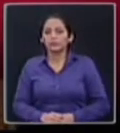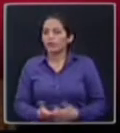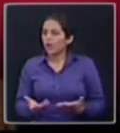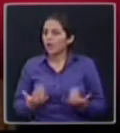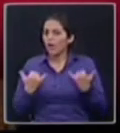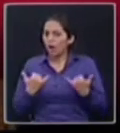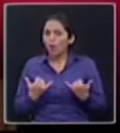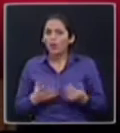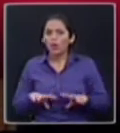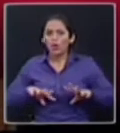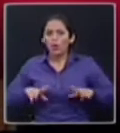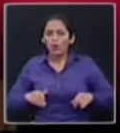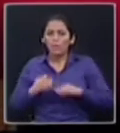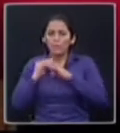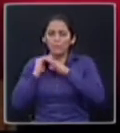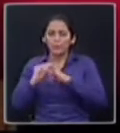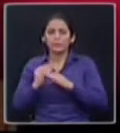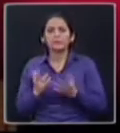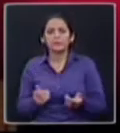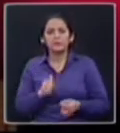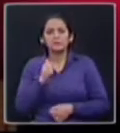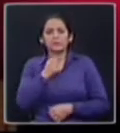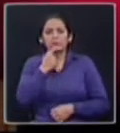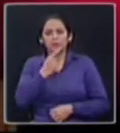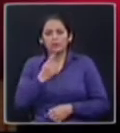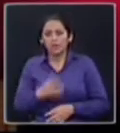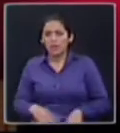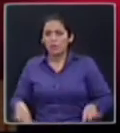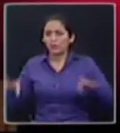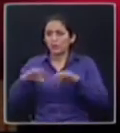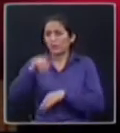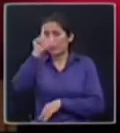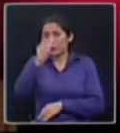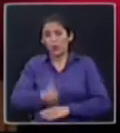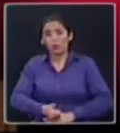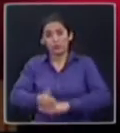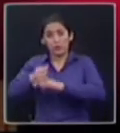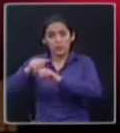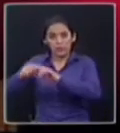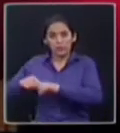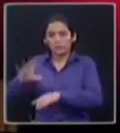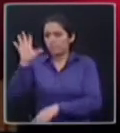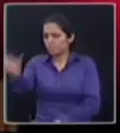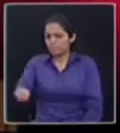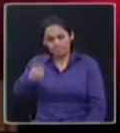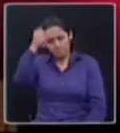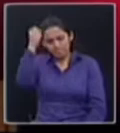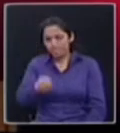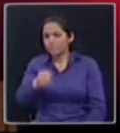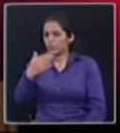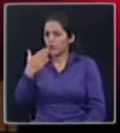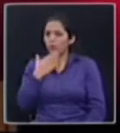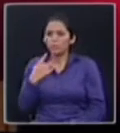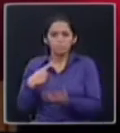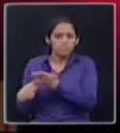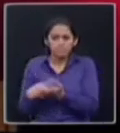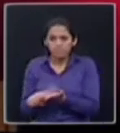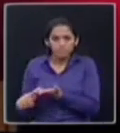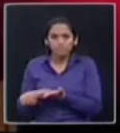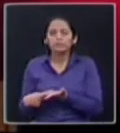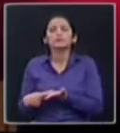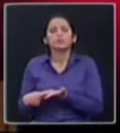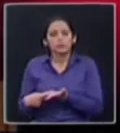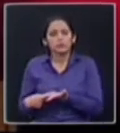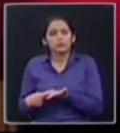Nacional, ese mismo día él propuso al país la iniciativa del juicio político. Es decir, nosotros no nos hemos quedado esperando que otra persona haga su trabajo. Nosotros estamos